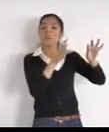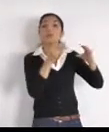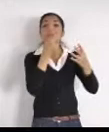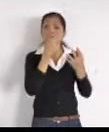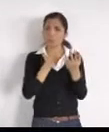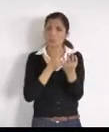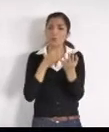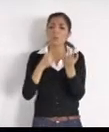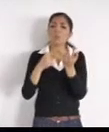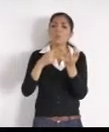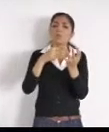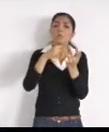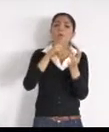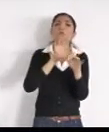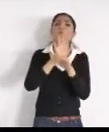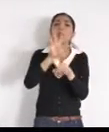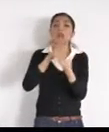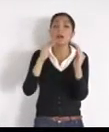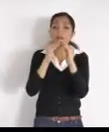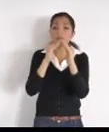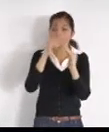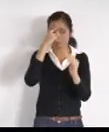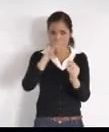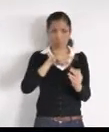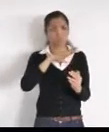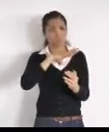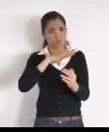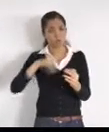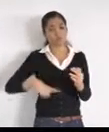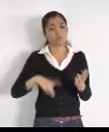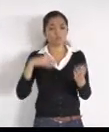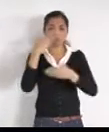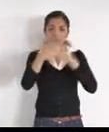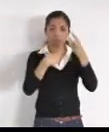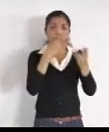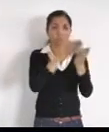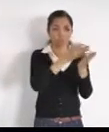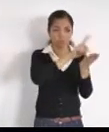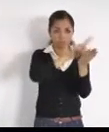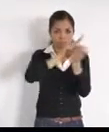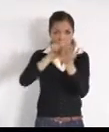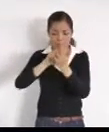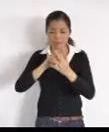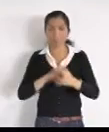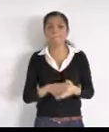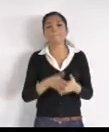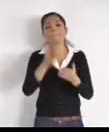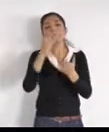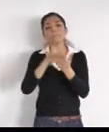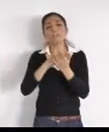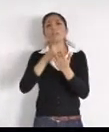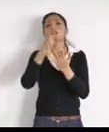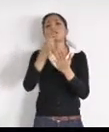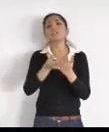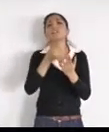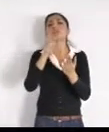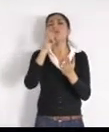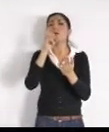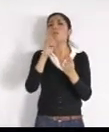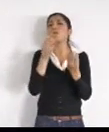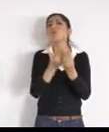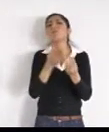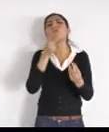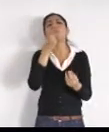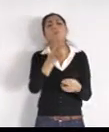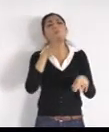Patricia C. B. Zarechiga, por el Facebook de gobierno, el agua, un gran tema, por qué tanto zarro, tiene arsénico, está contaminada, por qué es tan